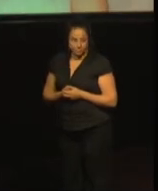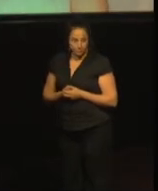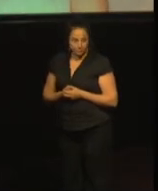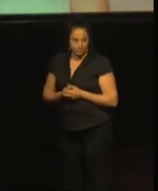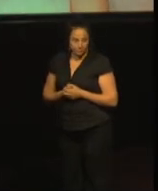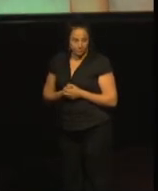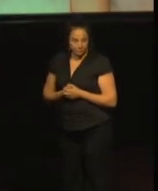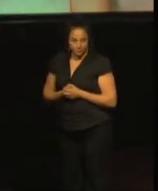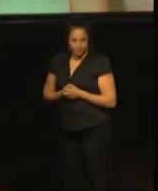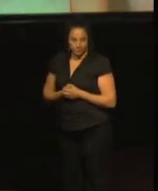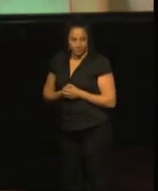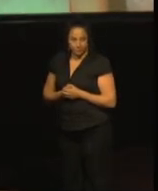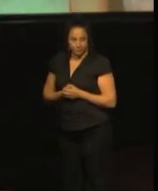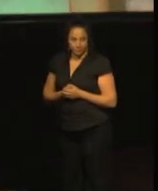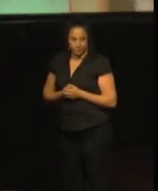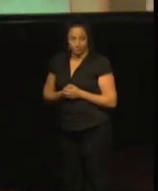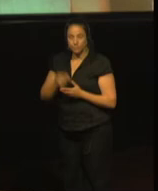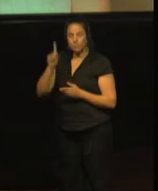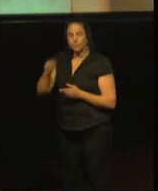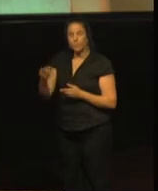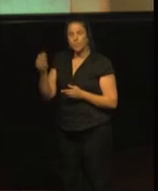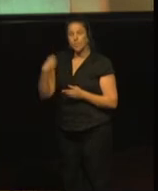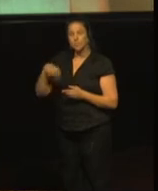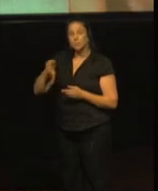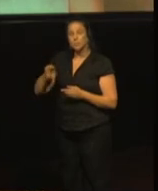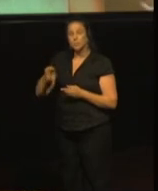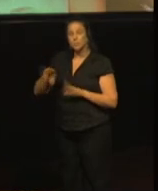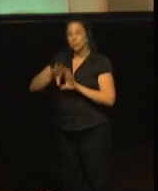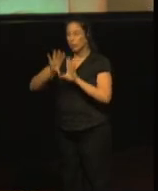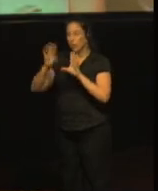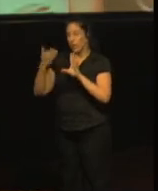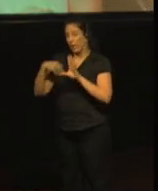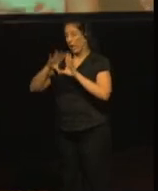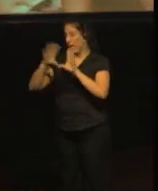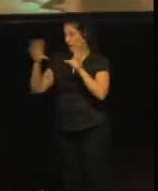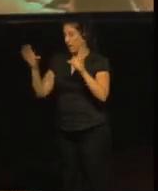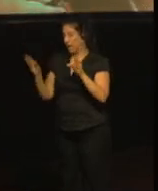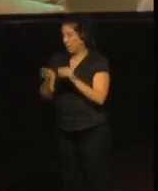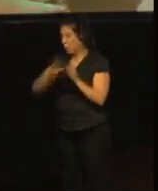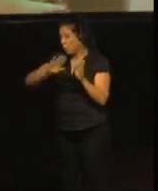Y en nuestra última reunión que realizamos en Cantales,